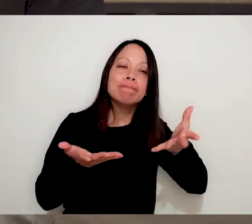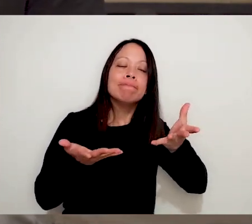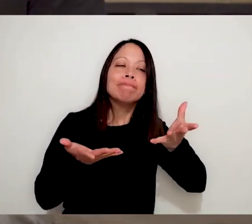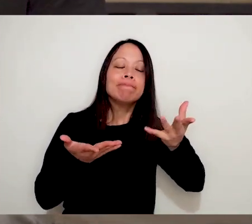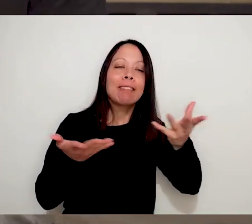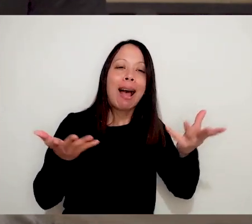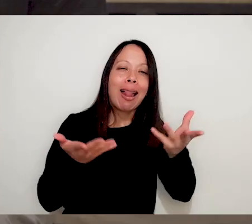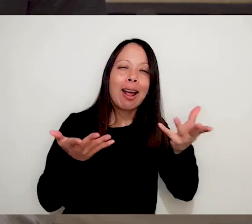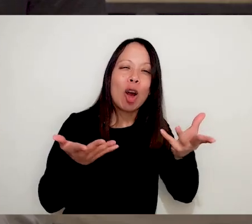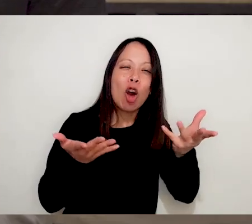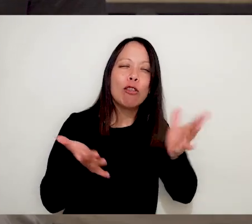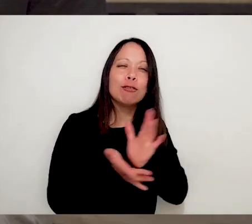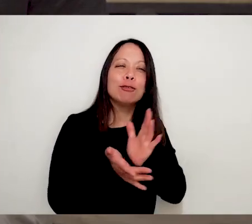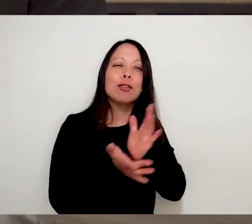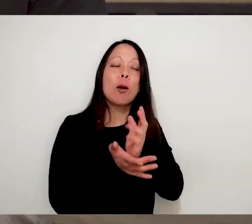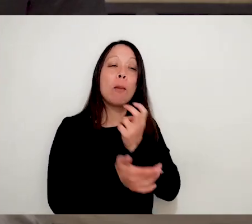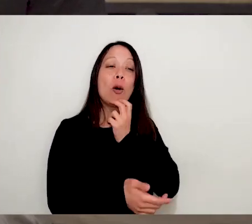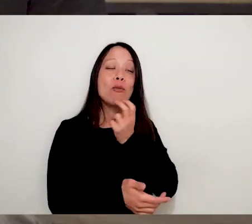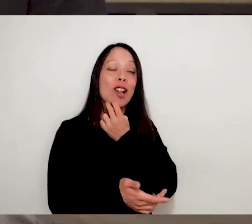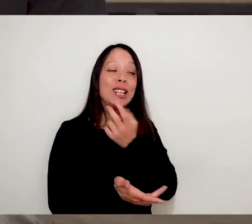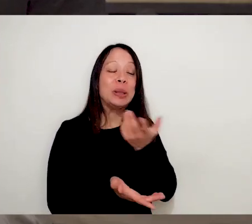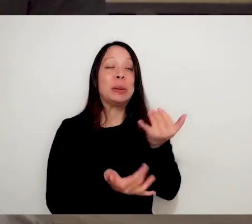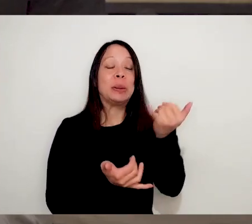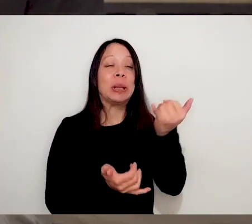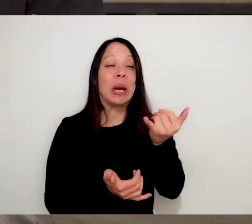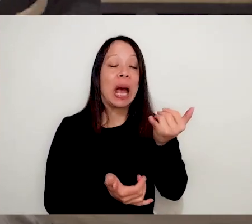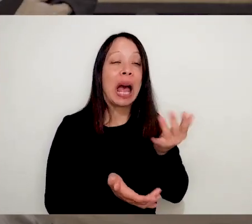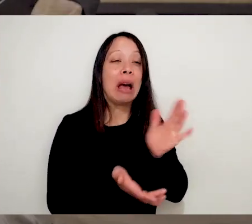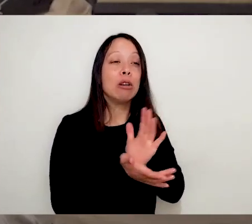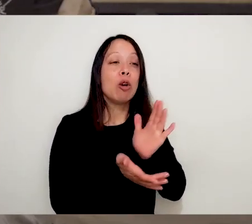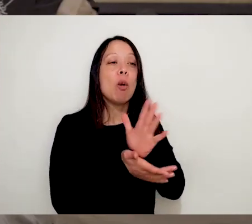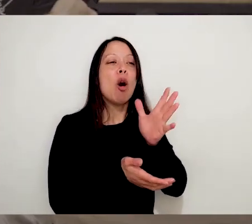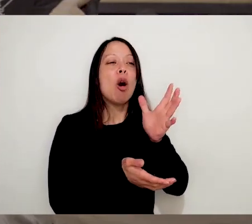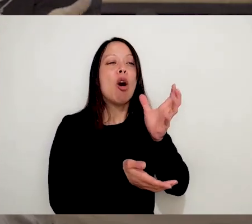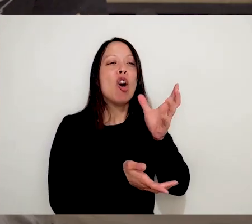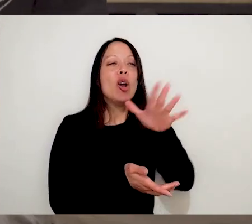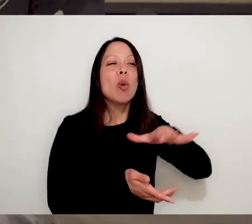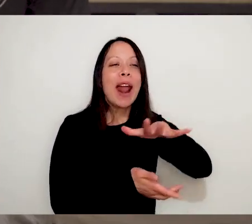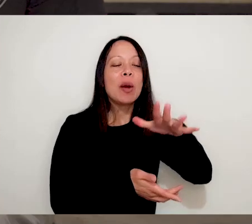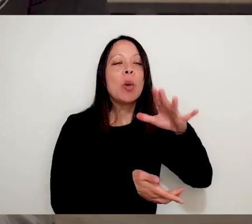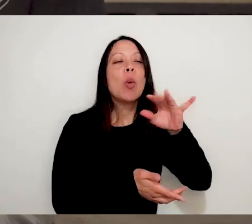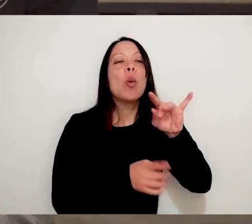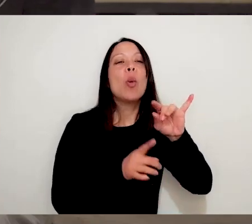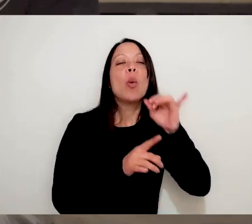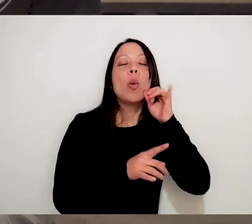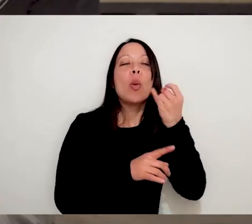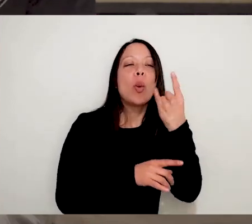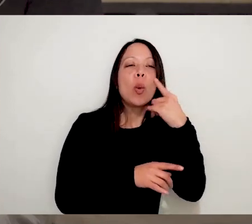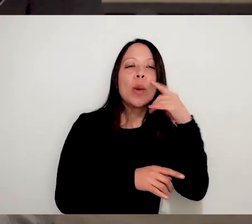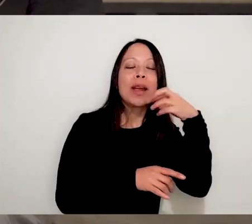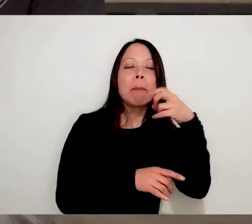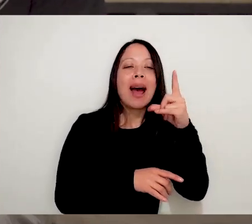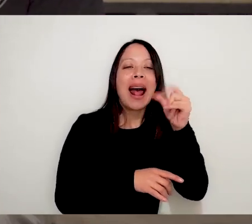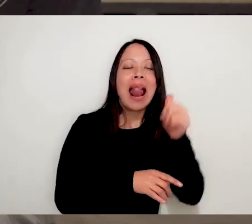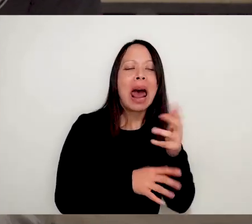Que era justo, bueno, un golpe estaba en Bolivia. Habían quemado la huipala. Como que había sido todo un